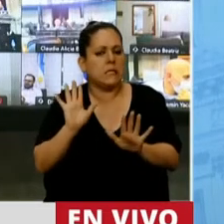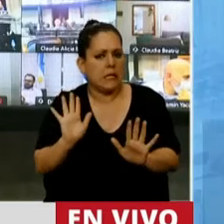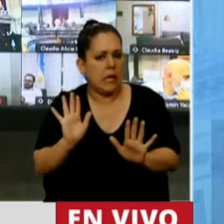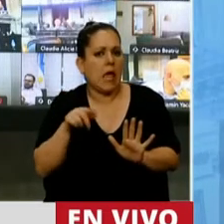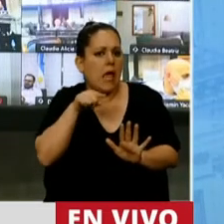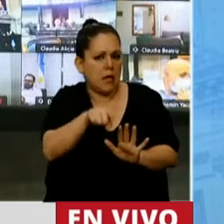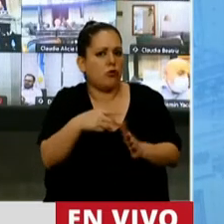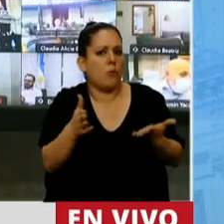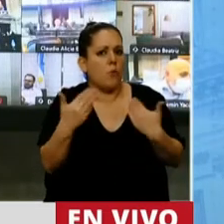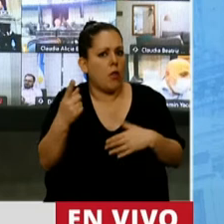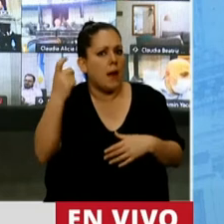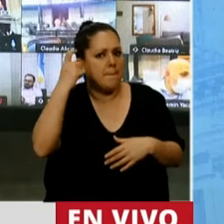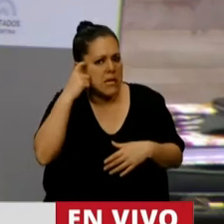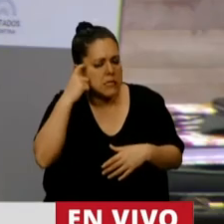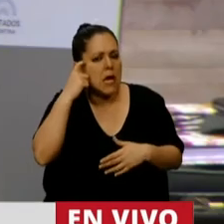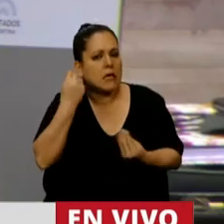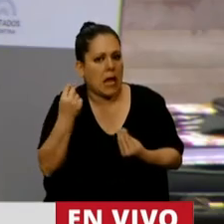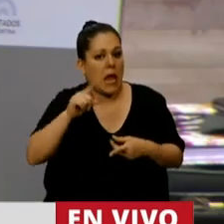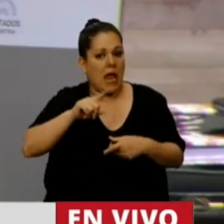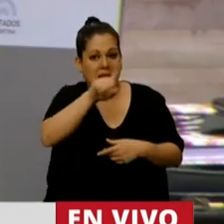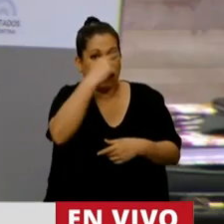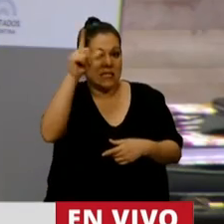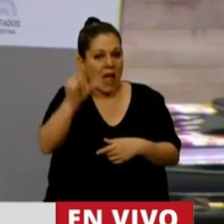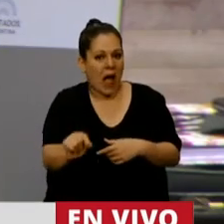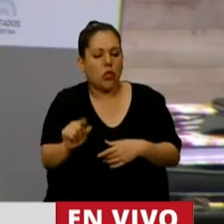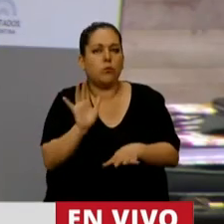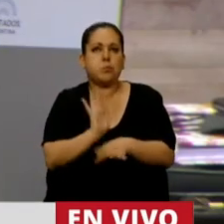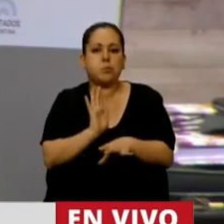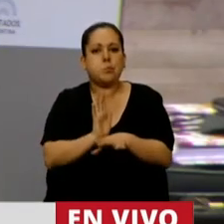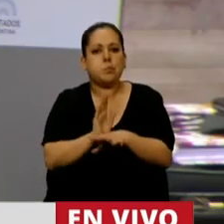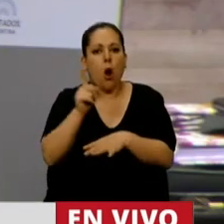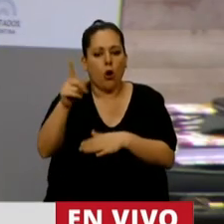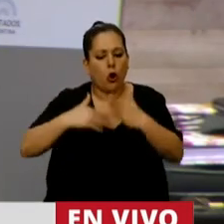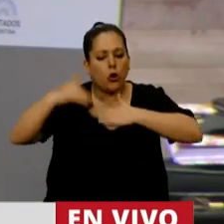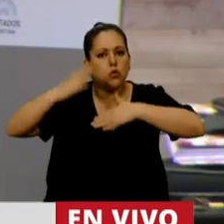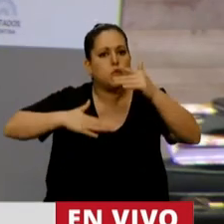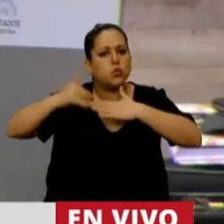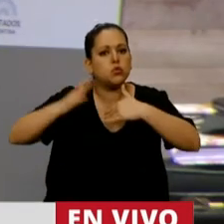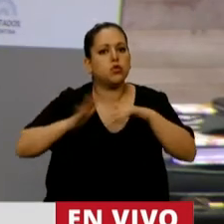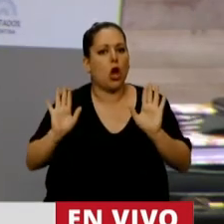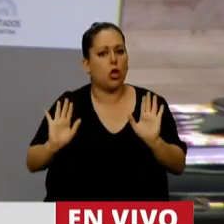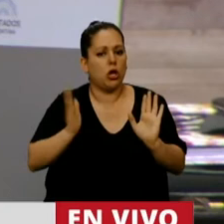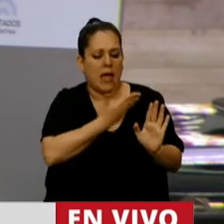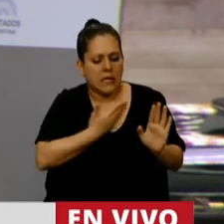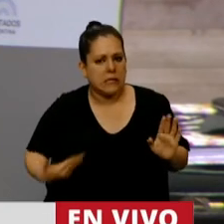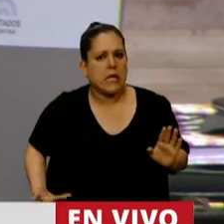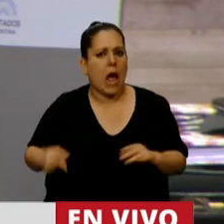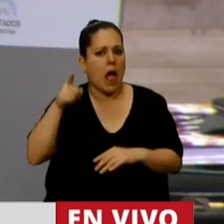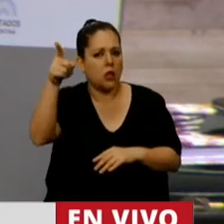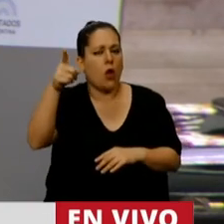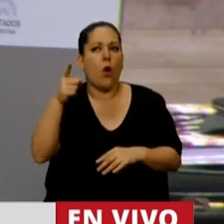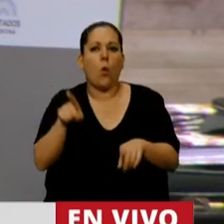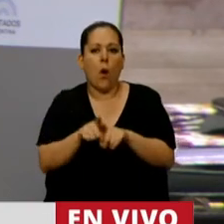significa poder pensar este Estado, la construcción de este Estado, de un Estado que genera un lugar